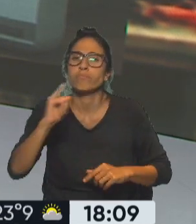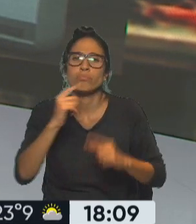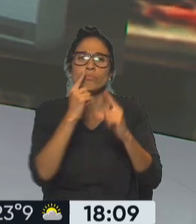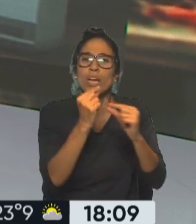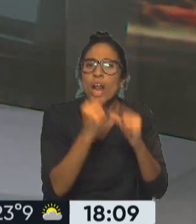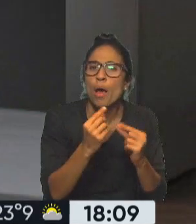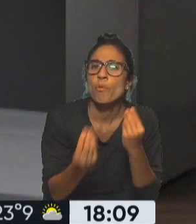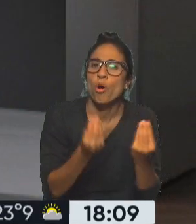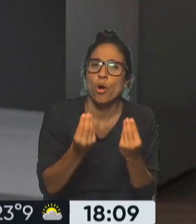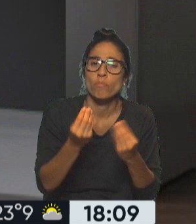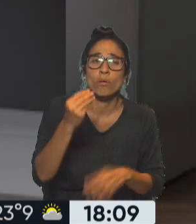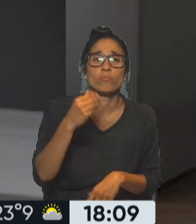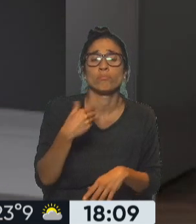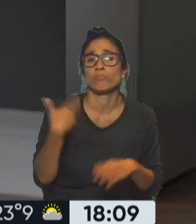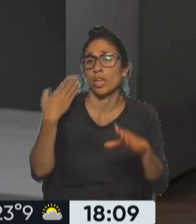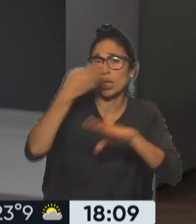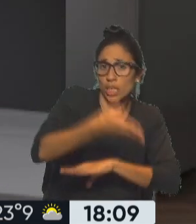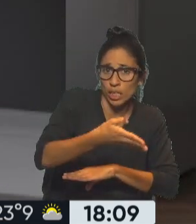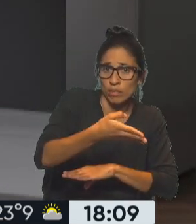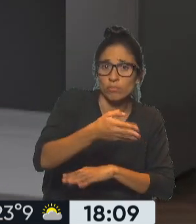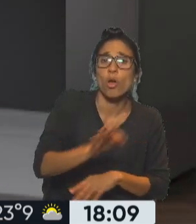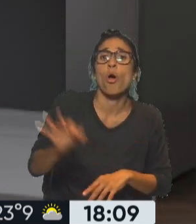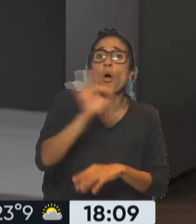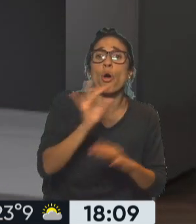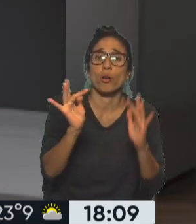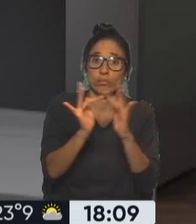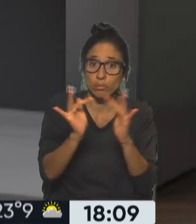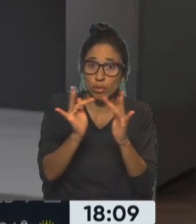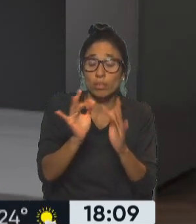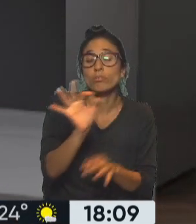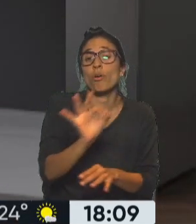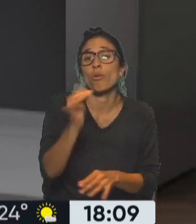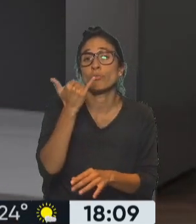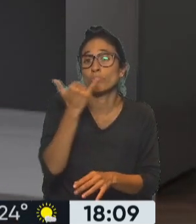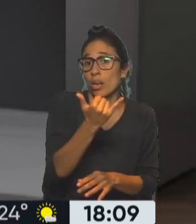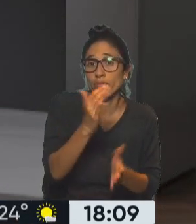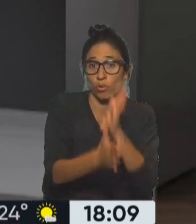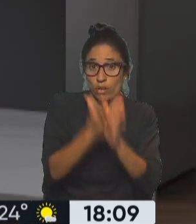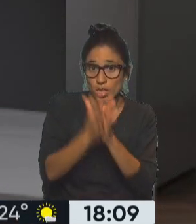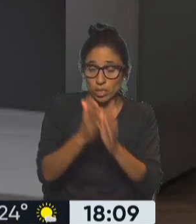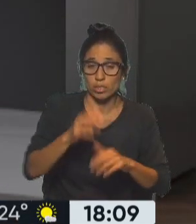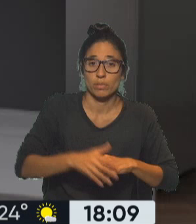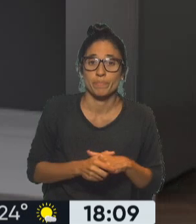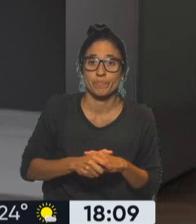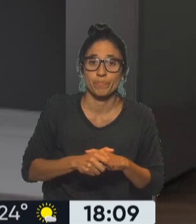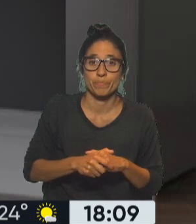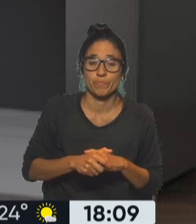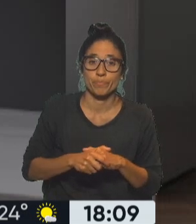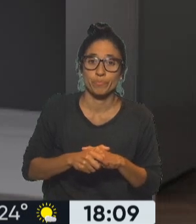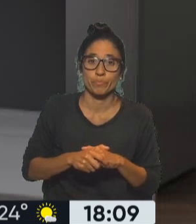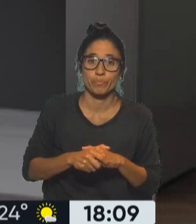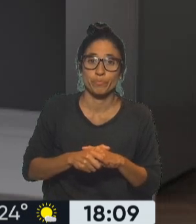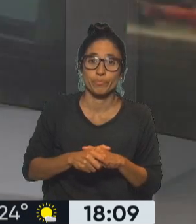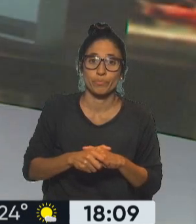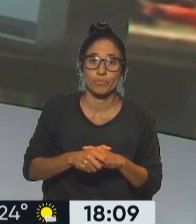internet, o el reclamo telefónico a través del número gratuito 0800-333-3000.